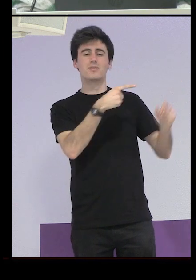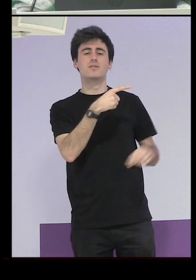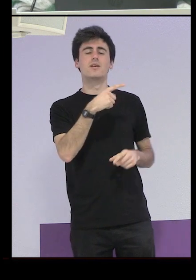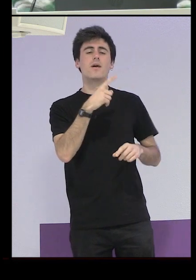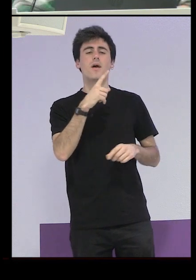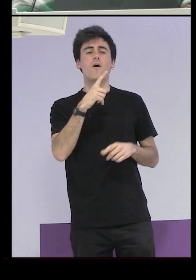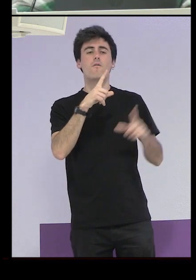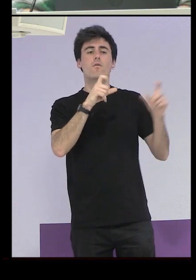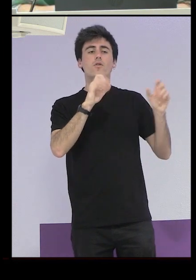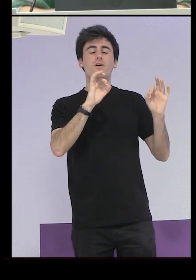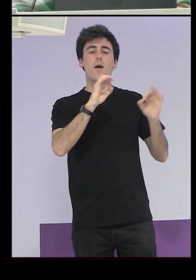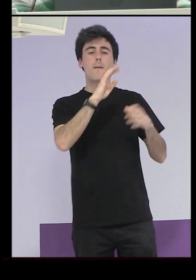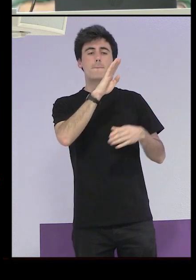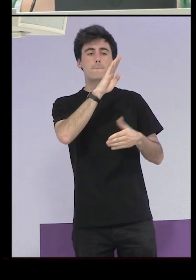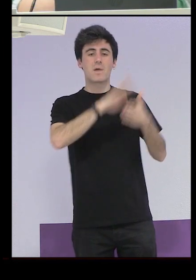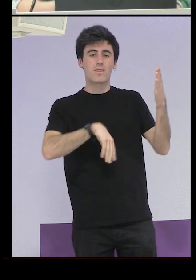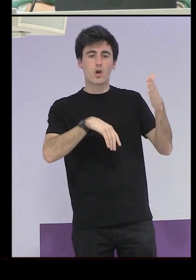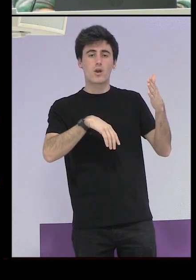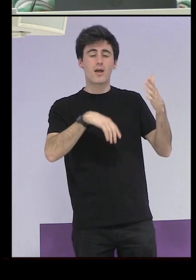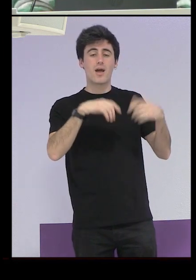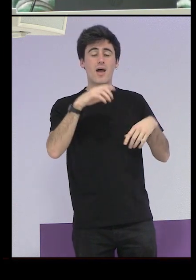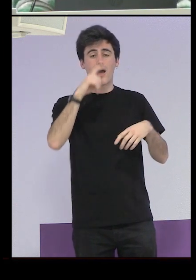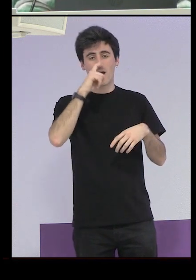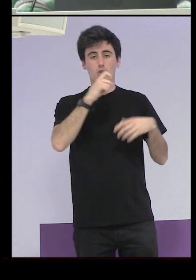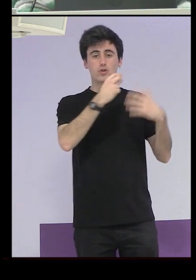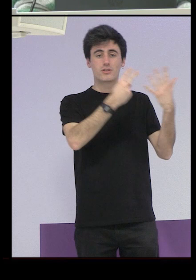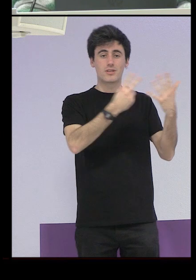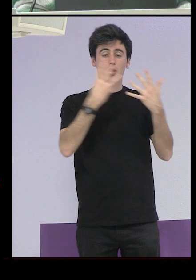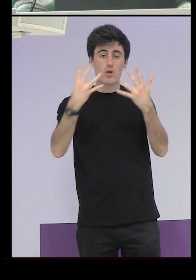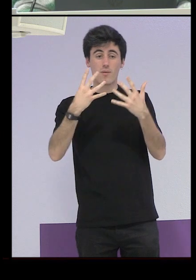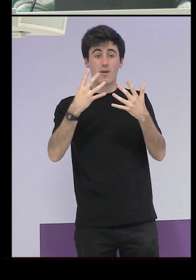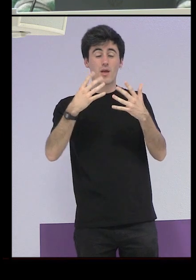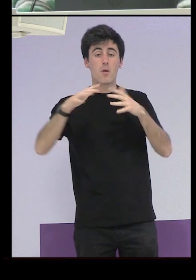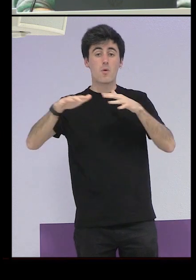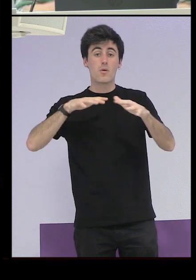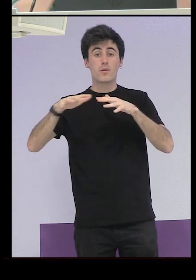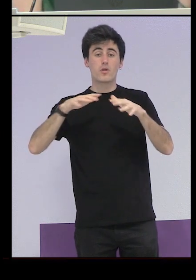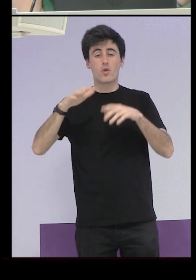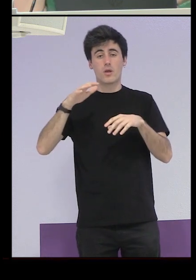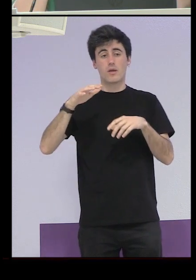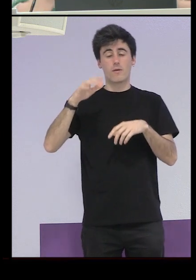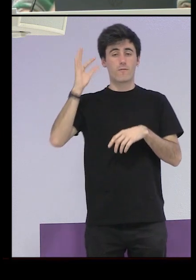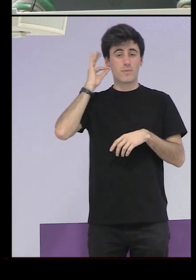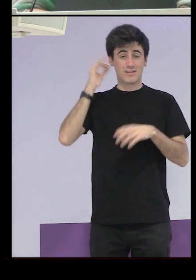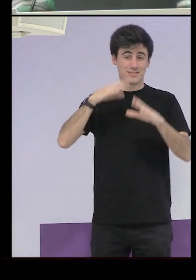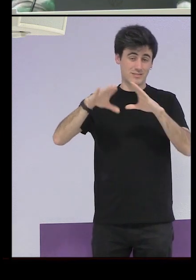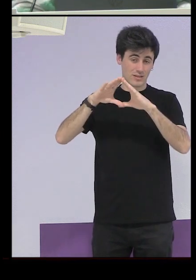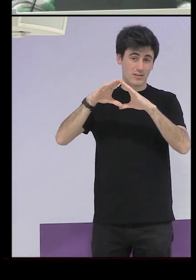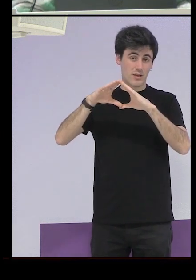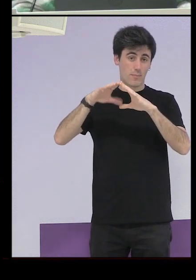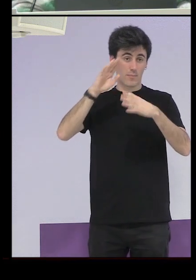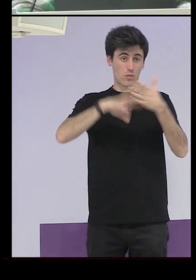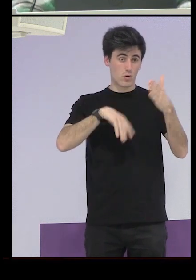es en Barcelona es en el 79 y son las compañeras del Movimiento Feminista Autónomo de Barcelona que estuvieron durante semanas